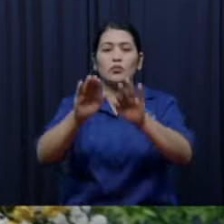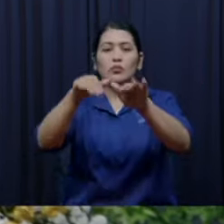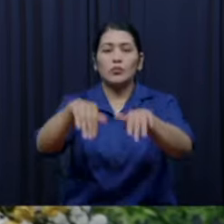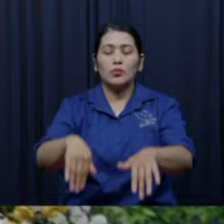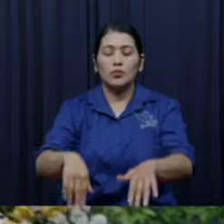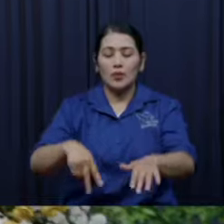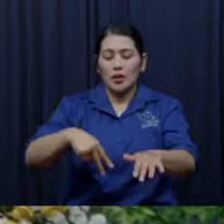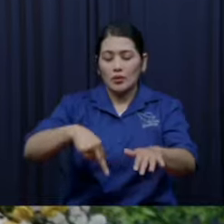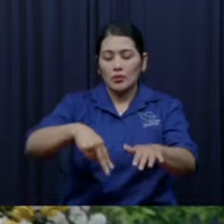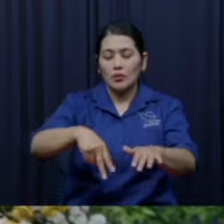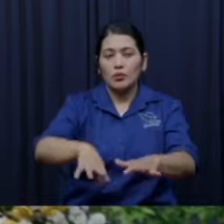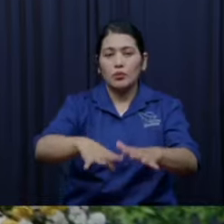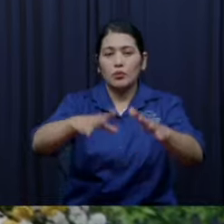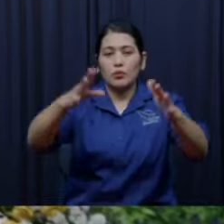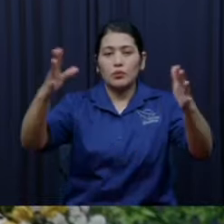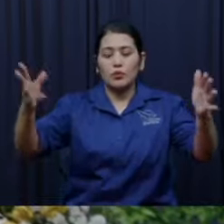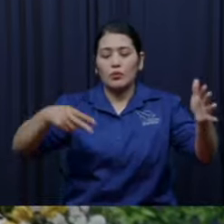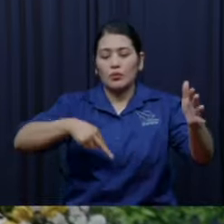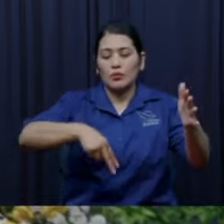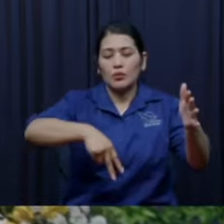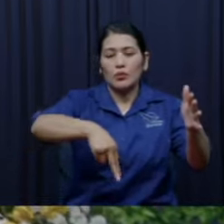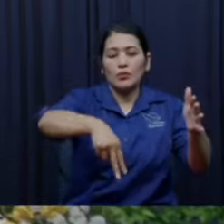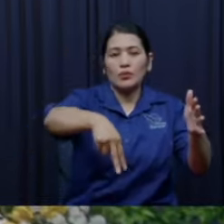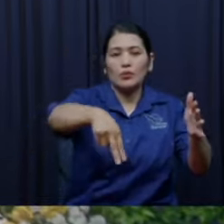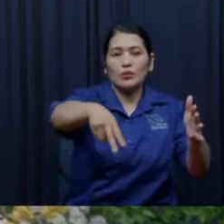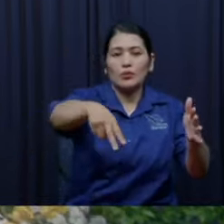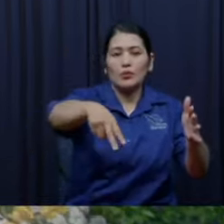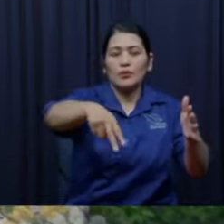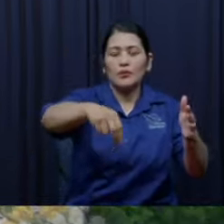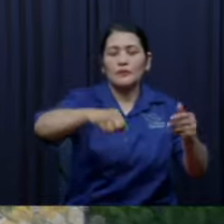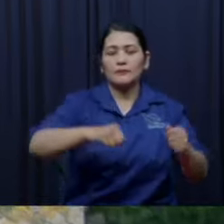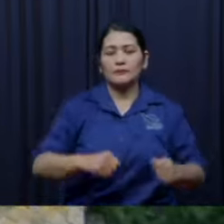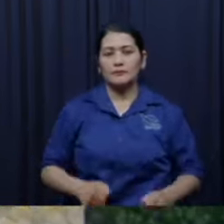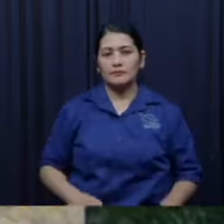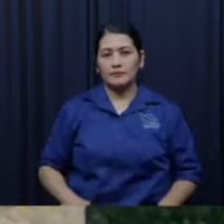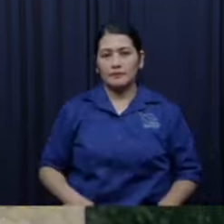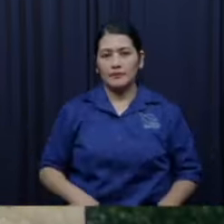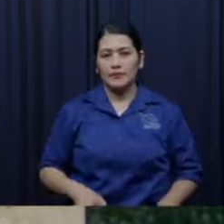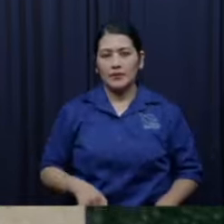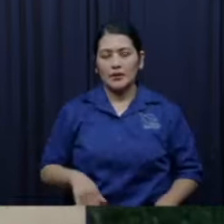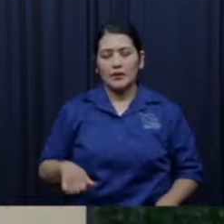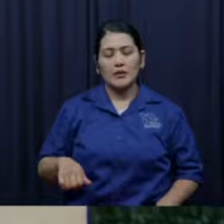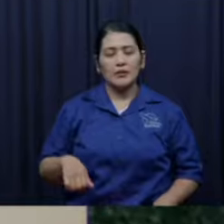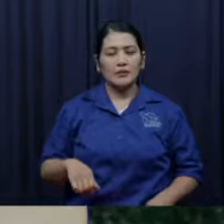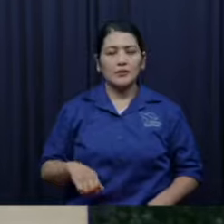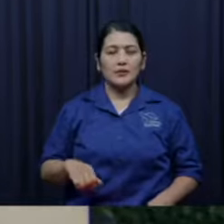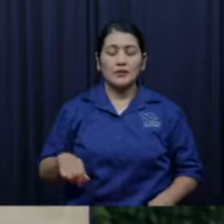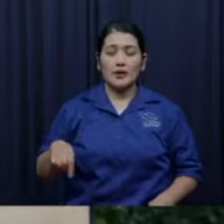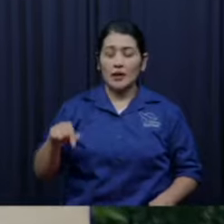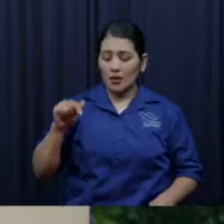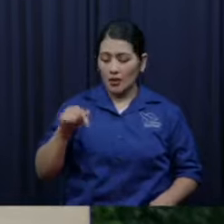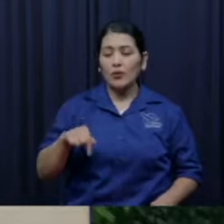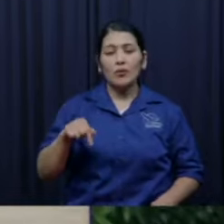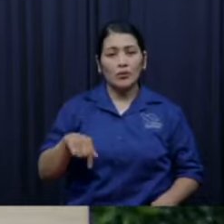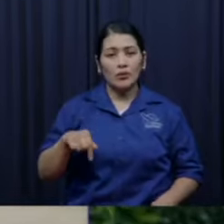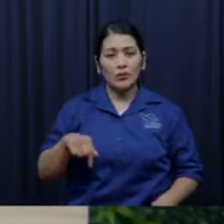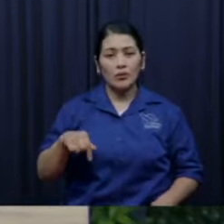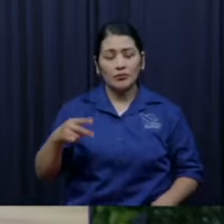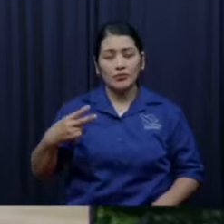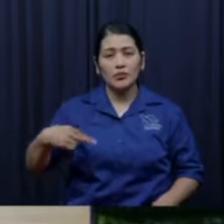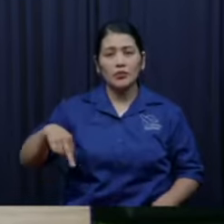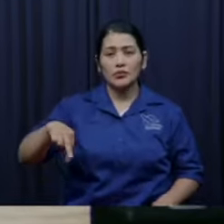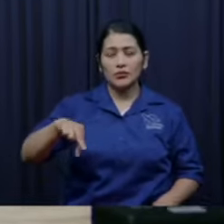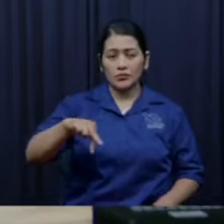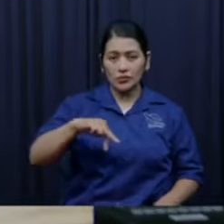Espíritu Santo y para que ellos tuvieran que conquistar esa tierra que están peleando ahorita todavía, para nosotros eso